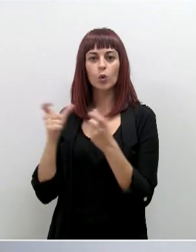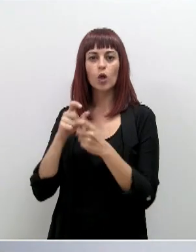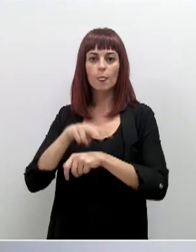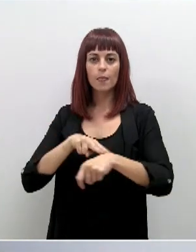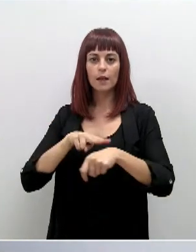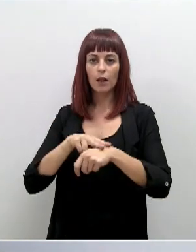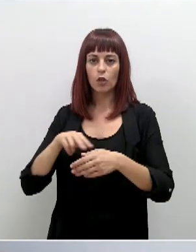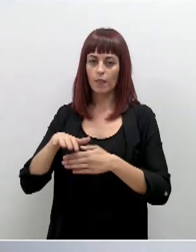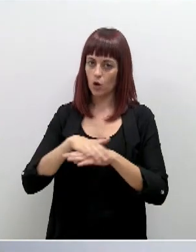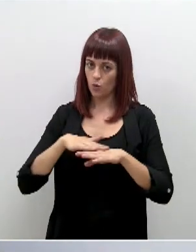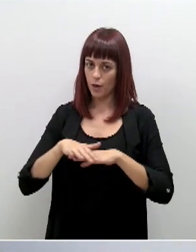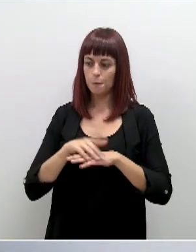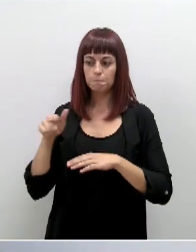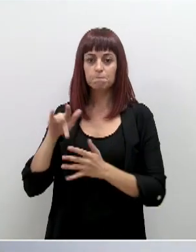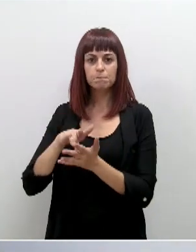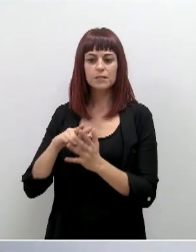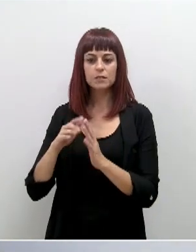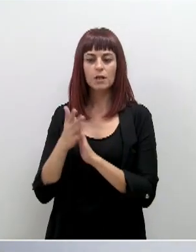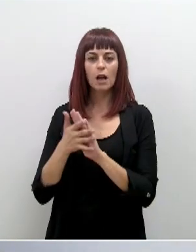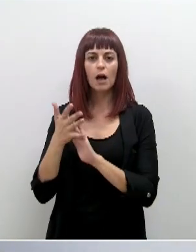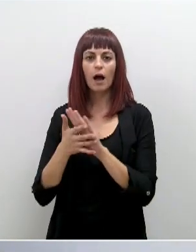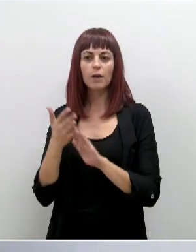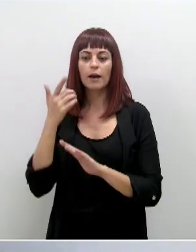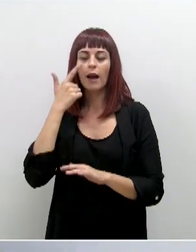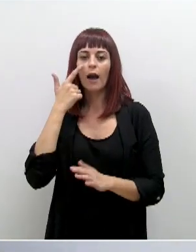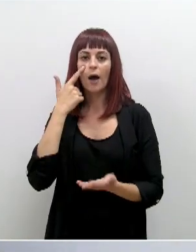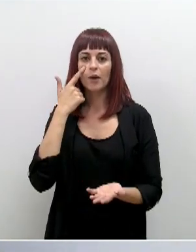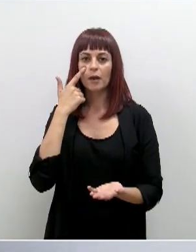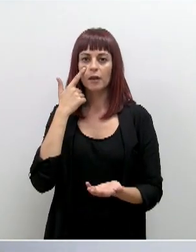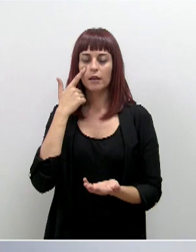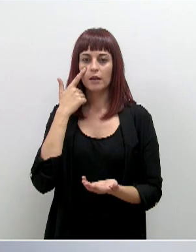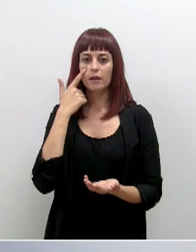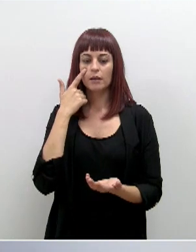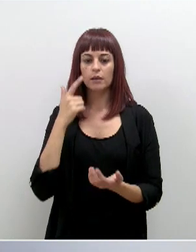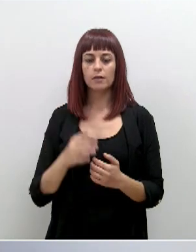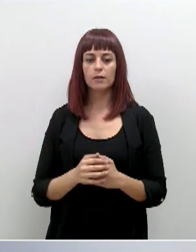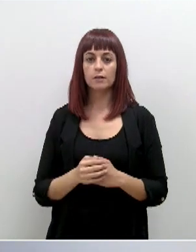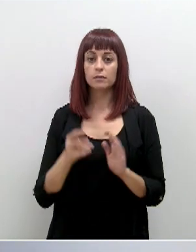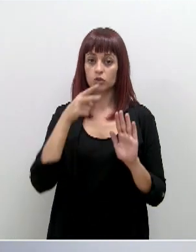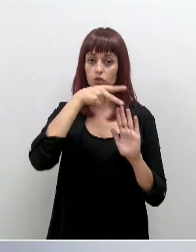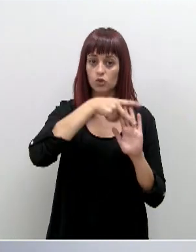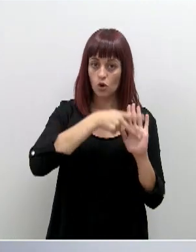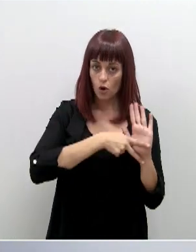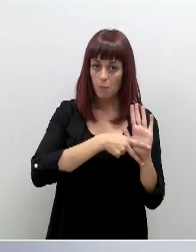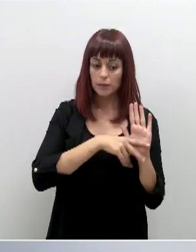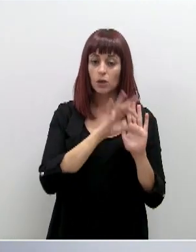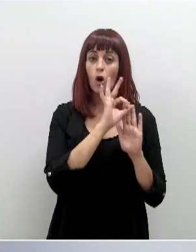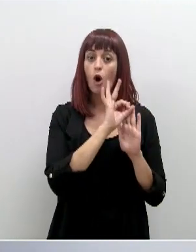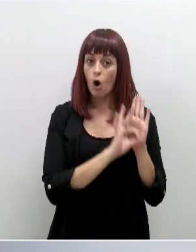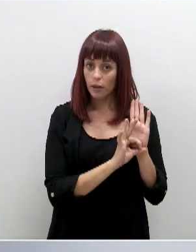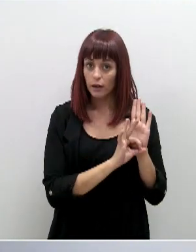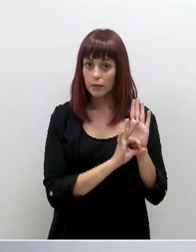Gobierno en el que vamos a hablar de cómo poder llevar a efecto aquellas normas y aquella orden